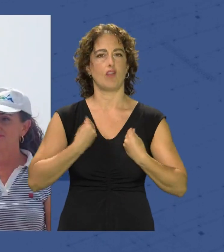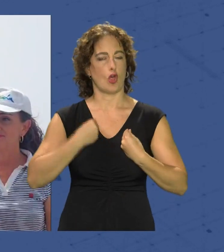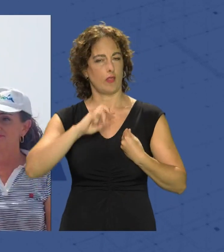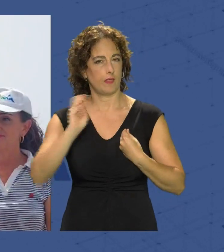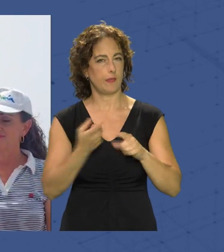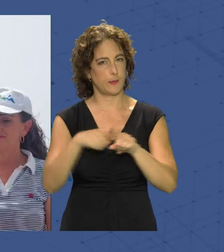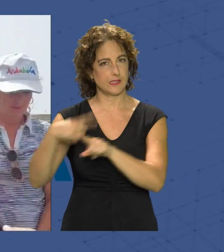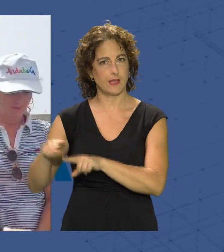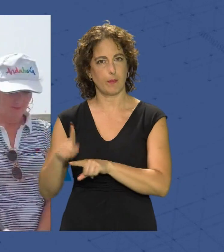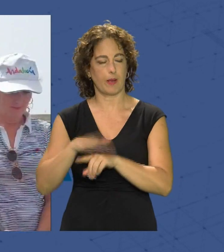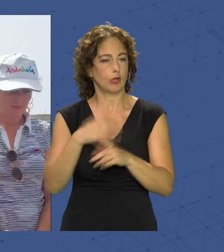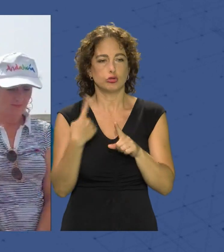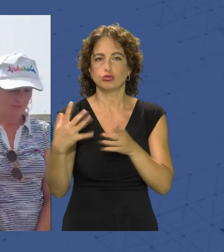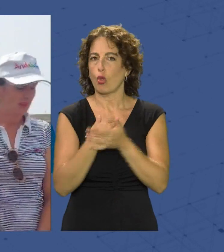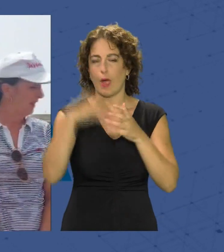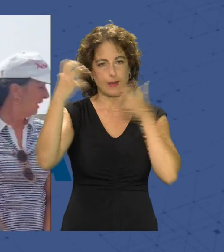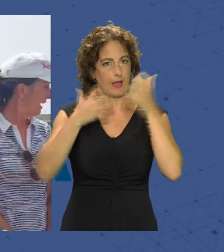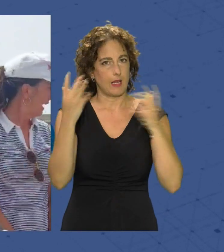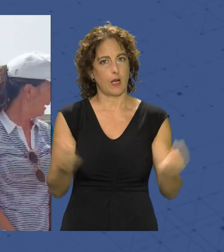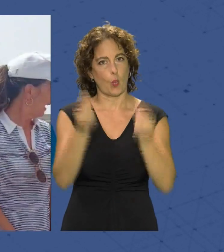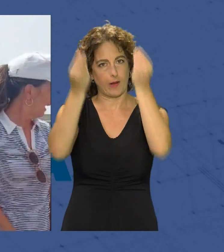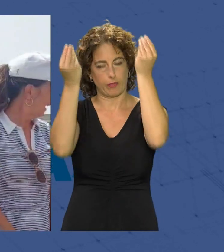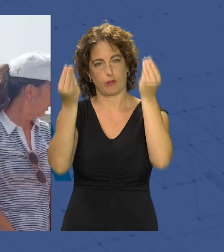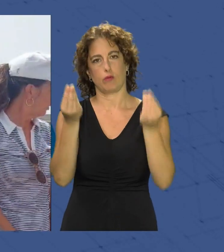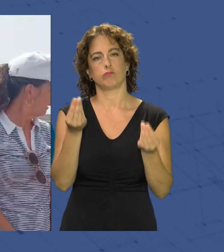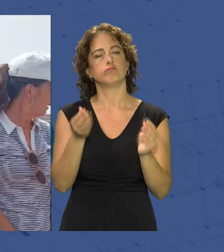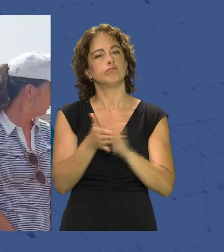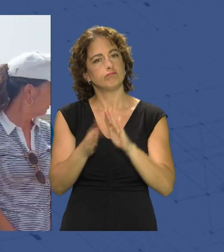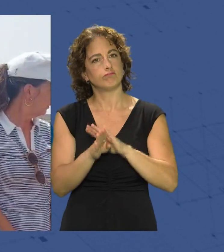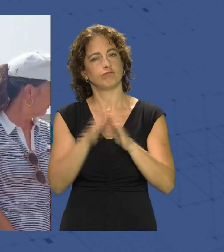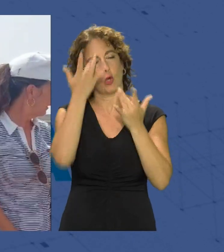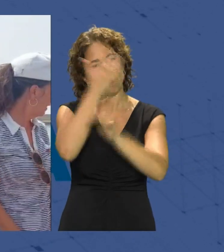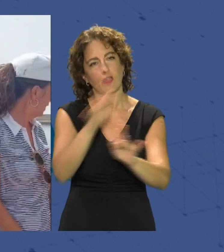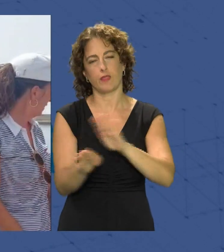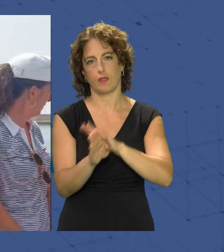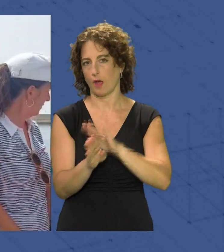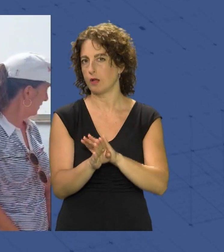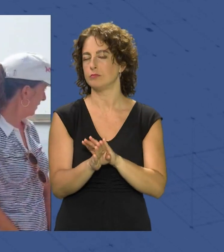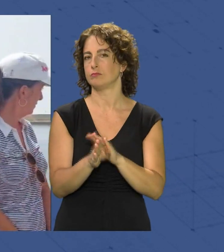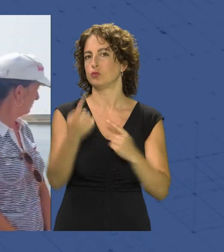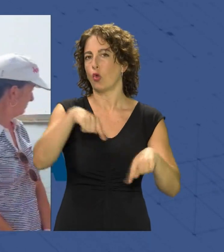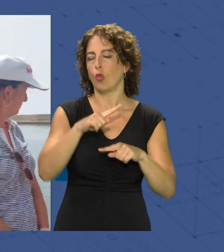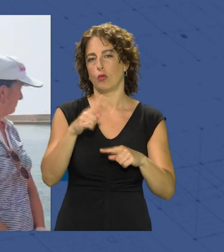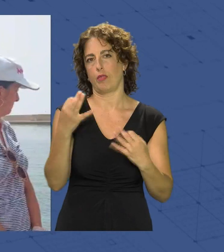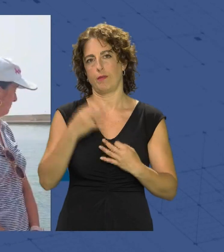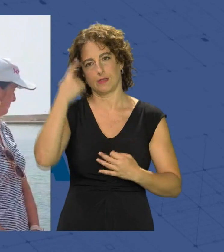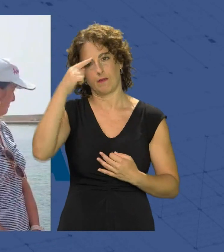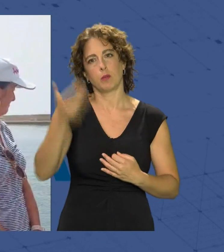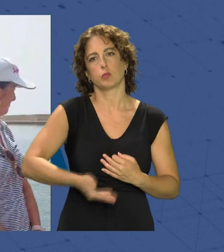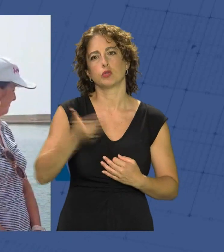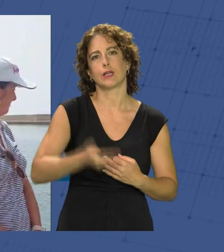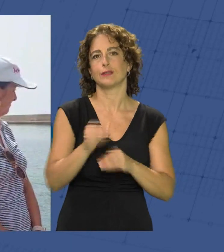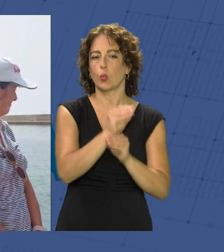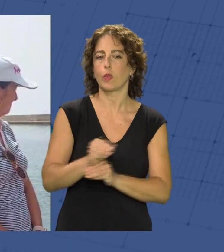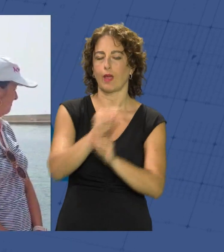recuperación de todas las especies y apostar porque sigamos concienciando y tomando conciencia de la importancia de cuidar de